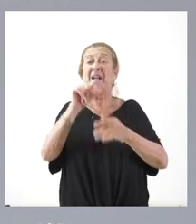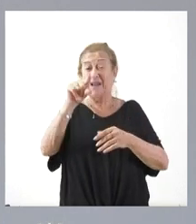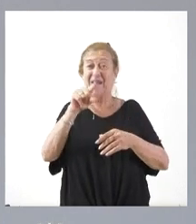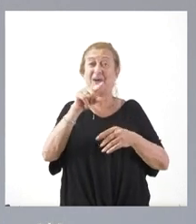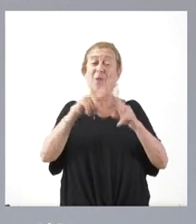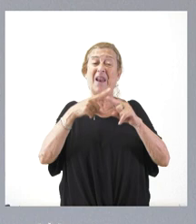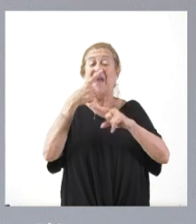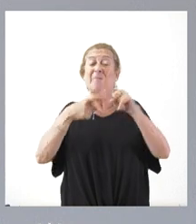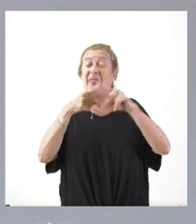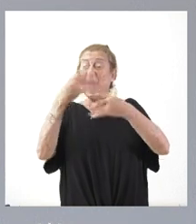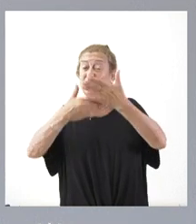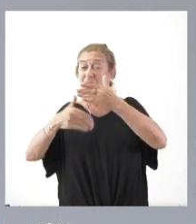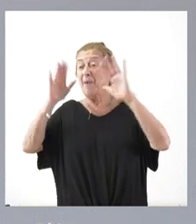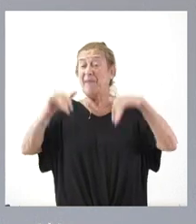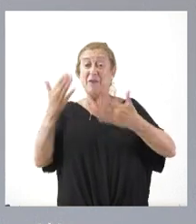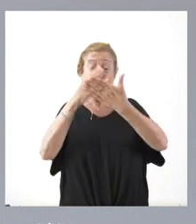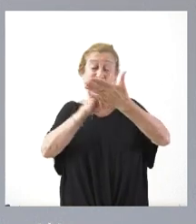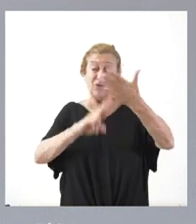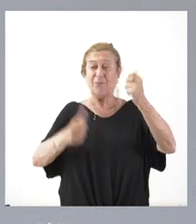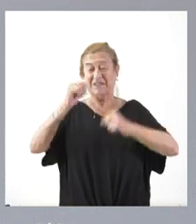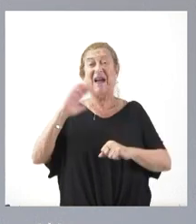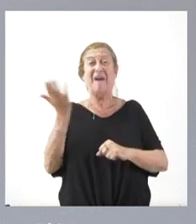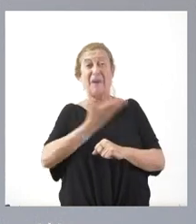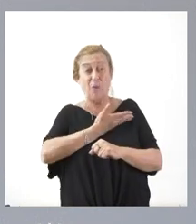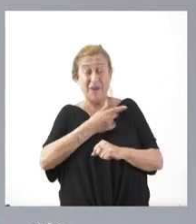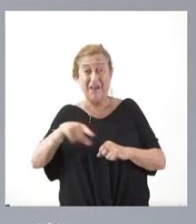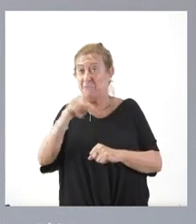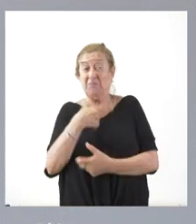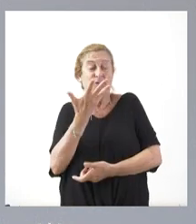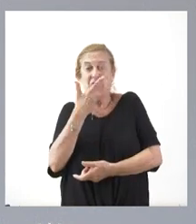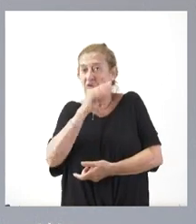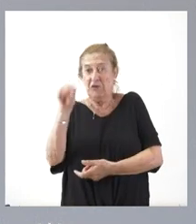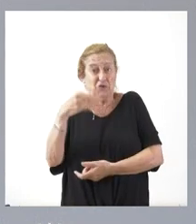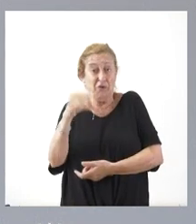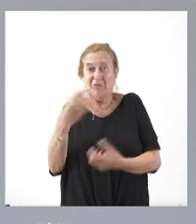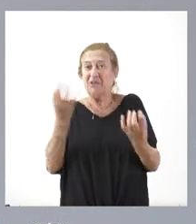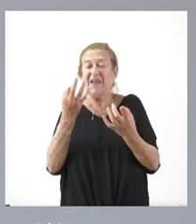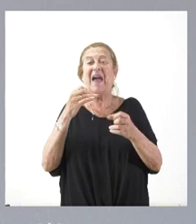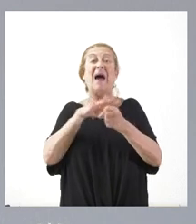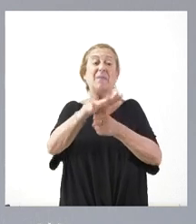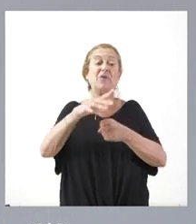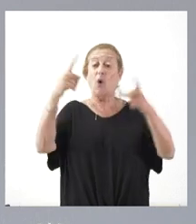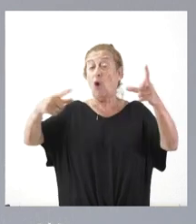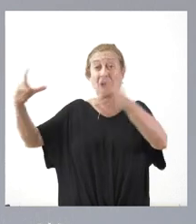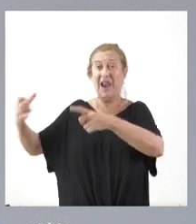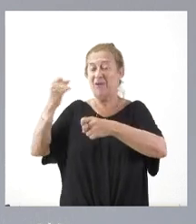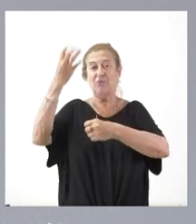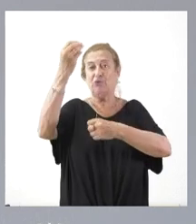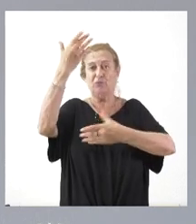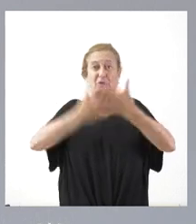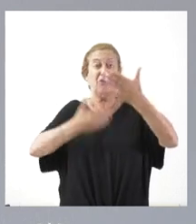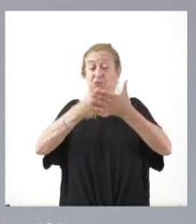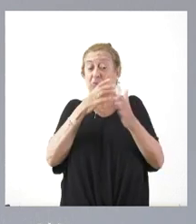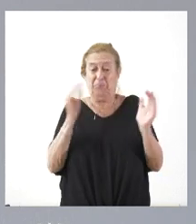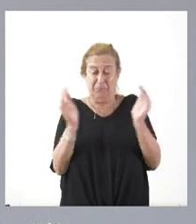menos lectores iban a ser los más perjudicados. Se desconoce aquí que en el ámbito local hay muchos medios que, por su